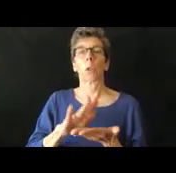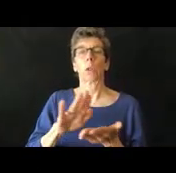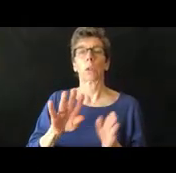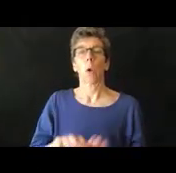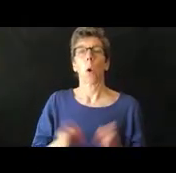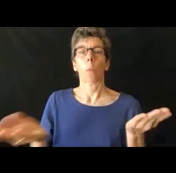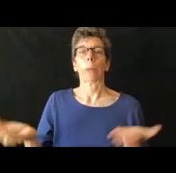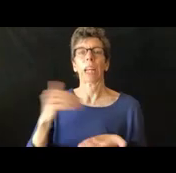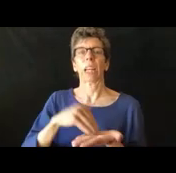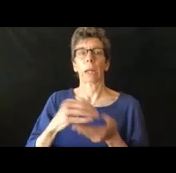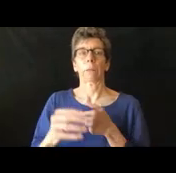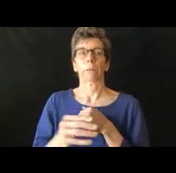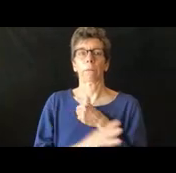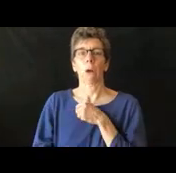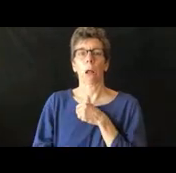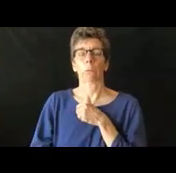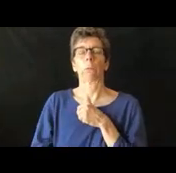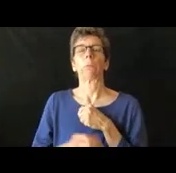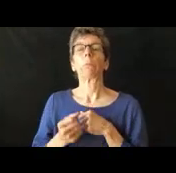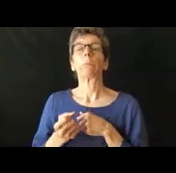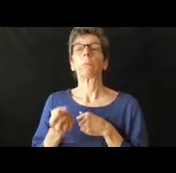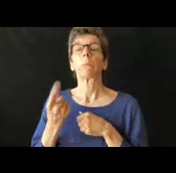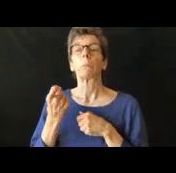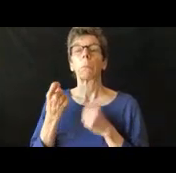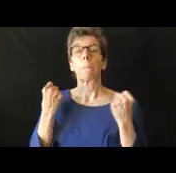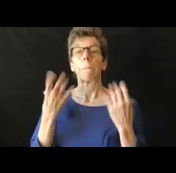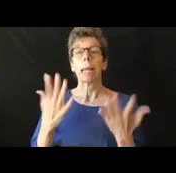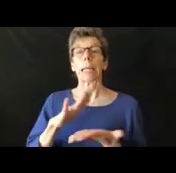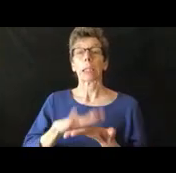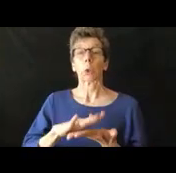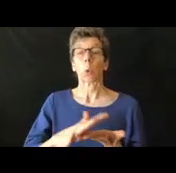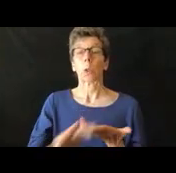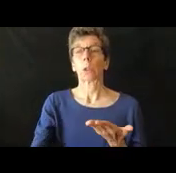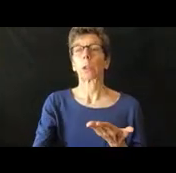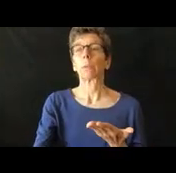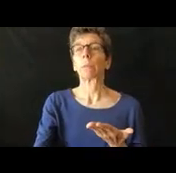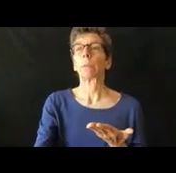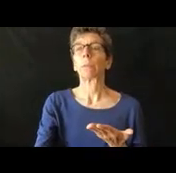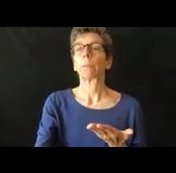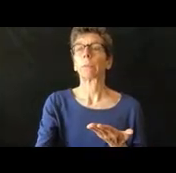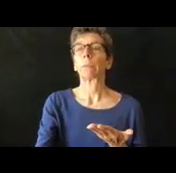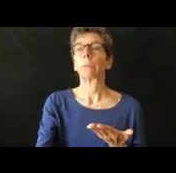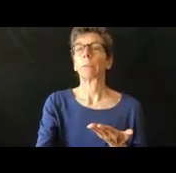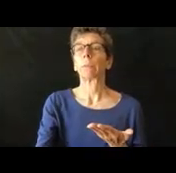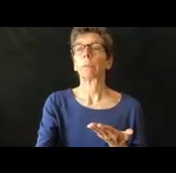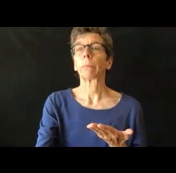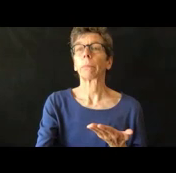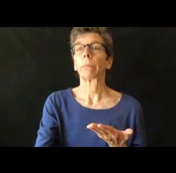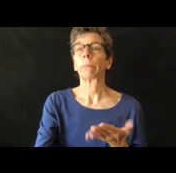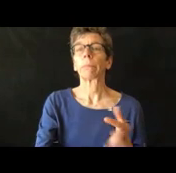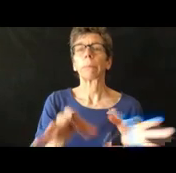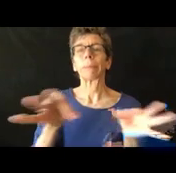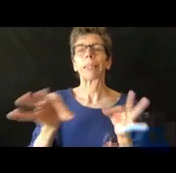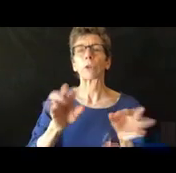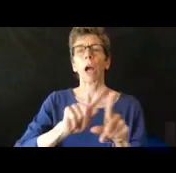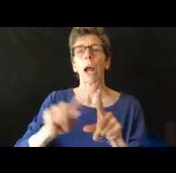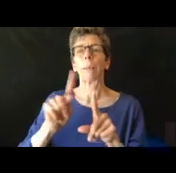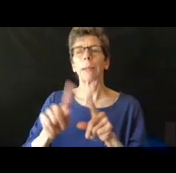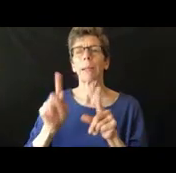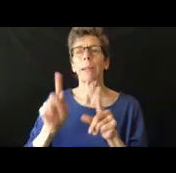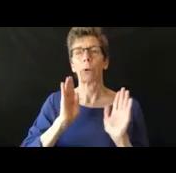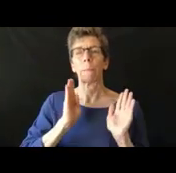escuelas muchas escuelas como mencionamos hay diferentes planes principalmente están empezando